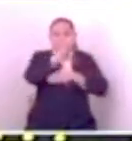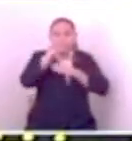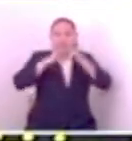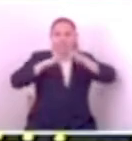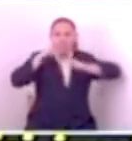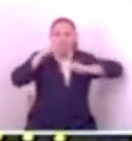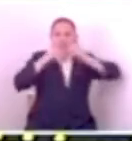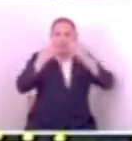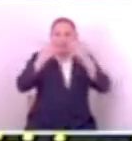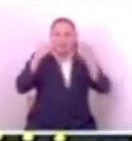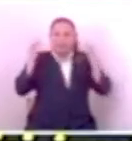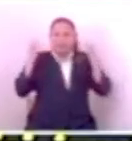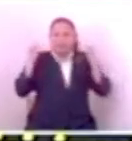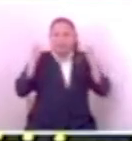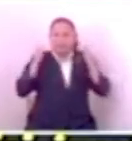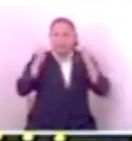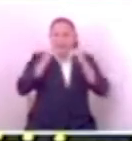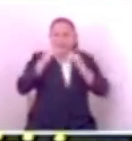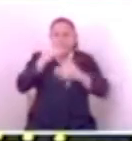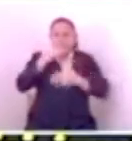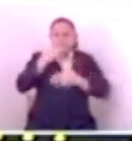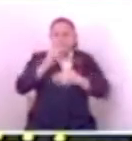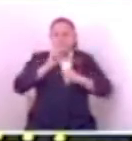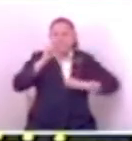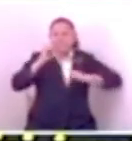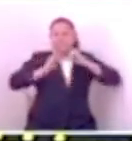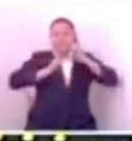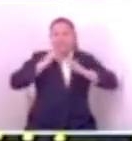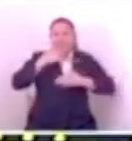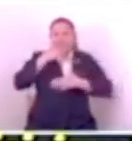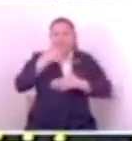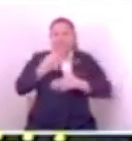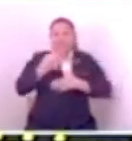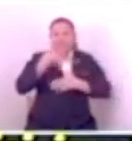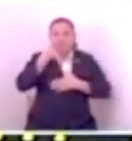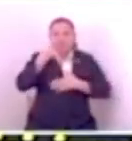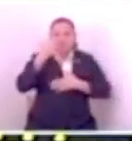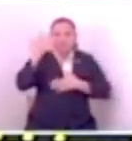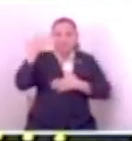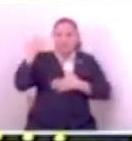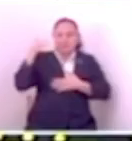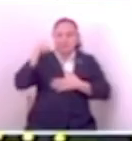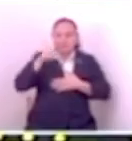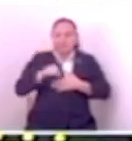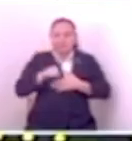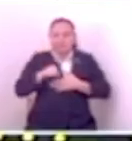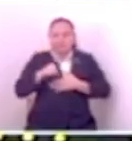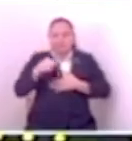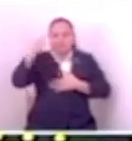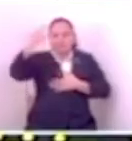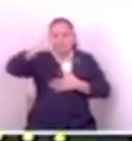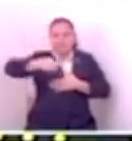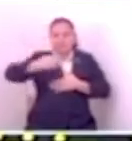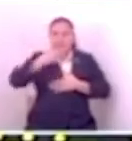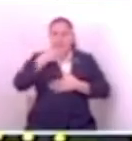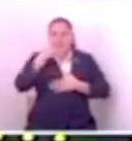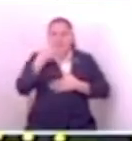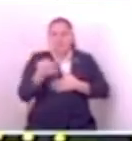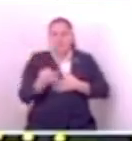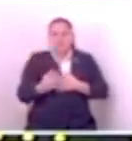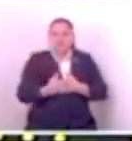una segunda oportunidad y que este señor siga en la asamblea legislativa? ¿O será que definitivamente